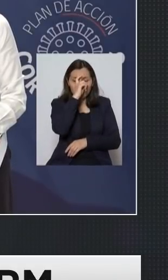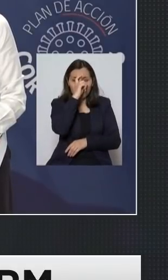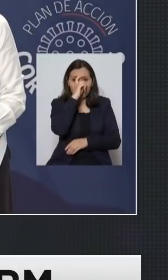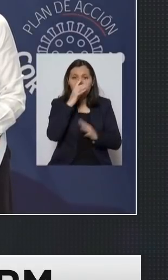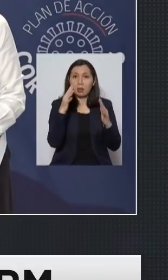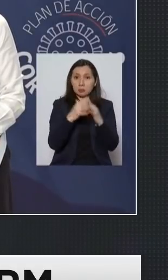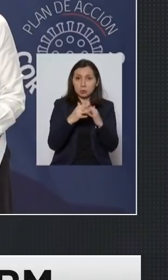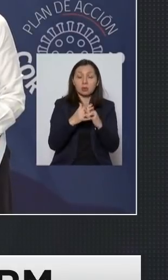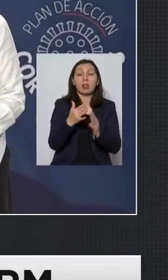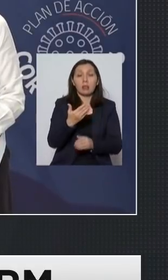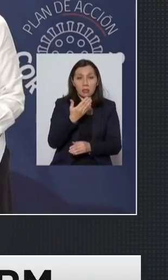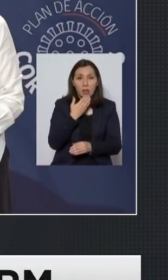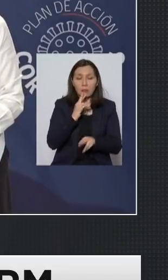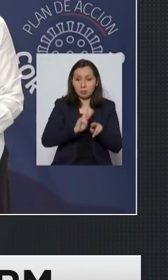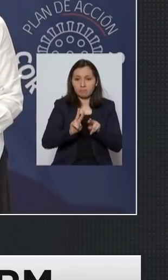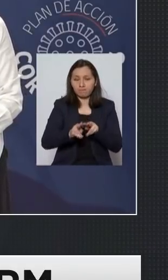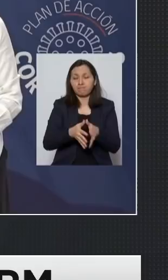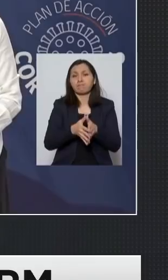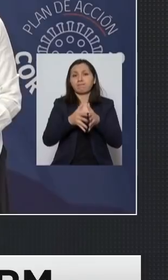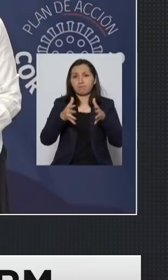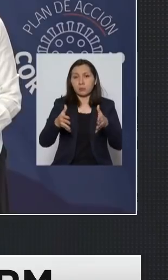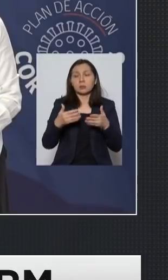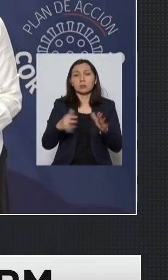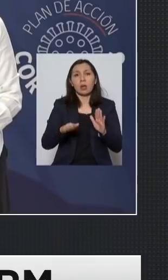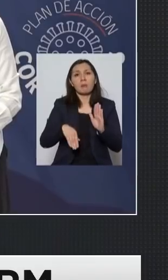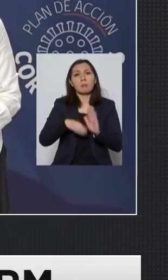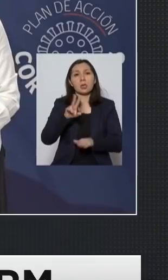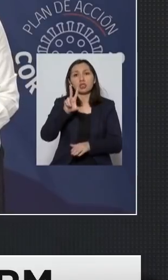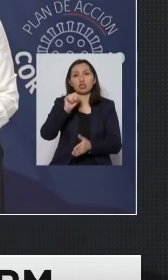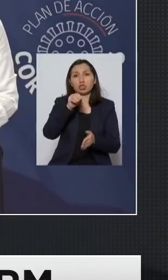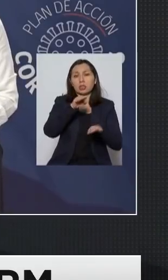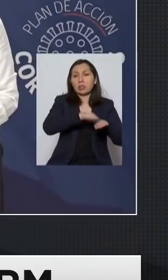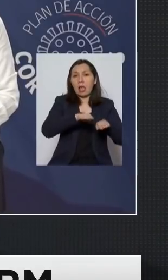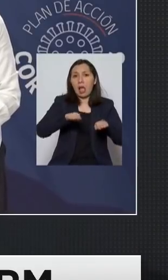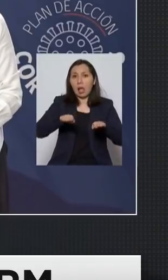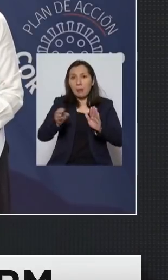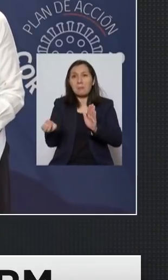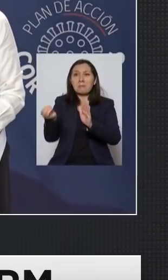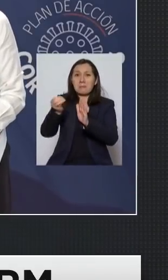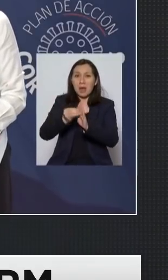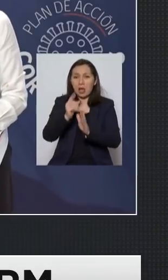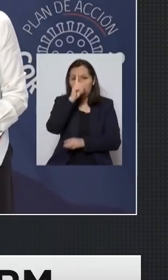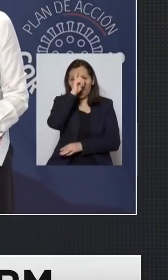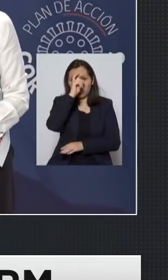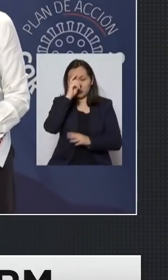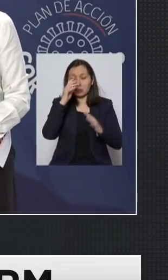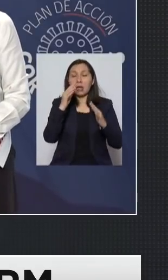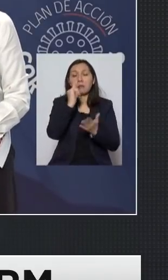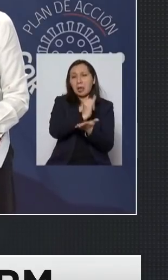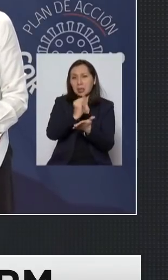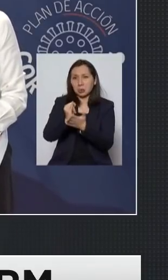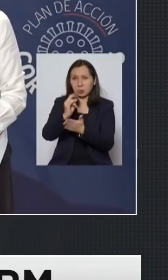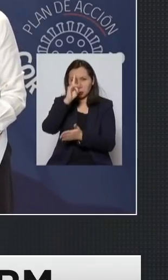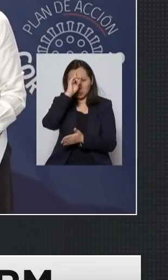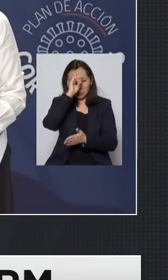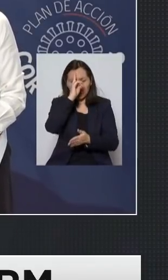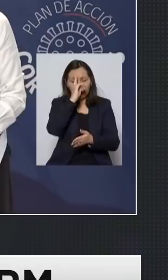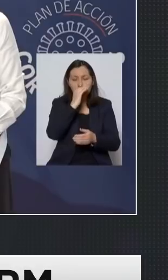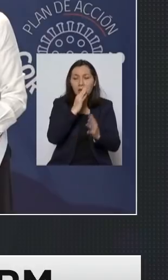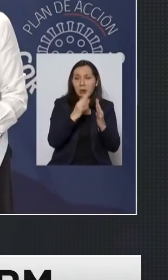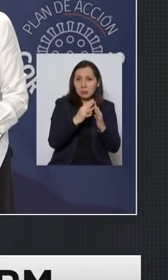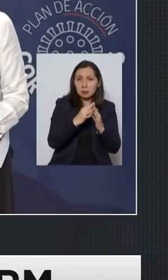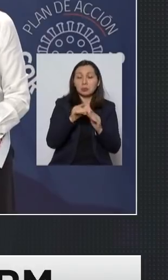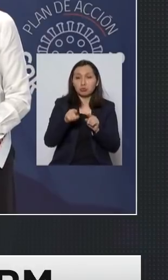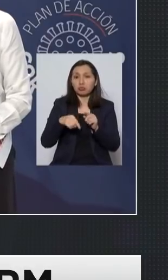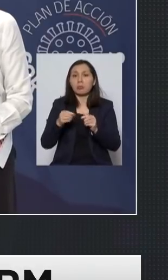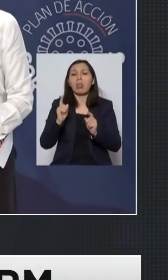Fuerzas Armadas ya llevamos más de 80 camas adicionales de los hospitales institucionales y creemos que debemos